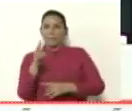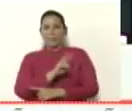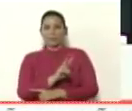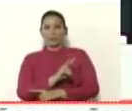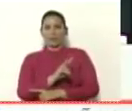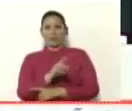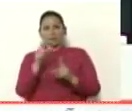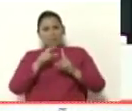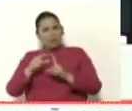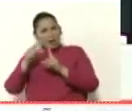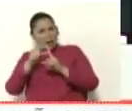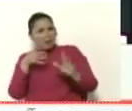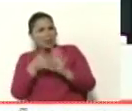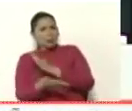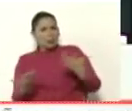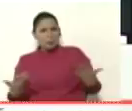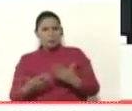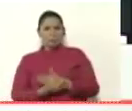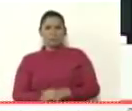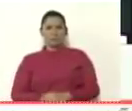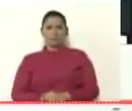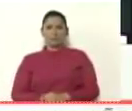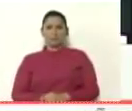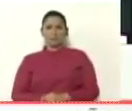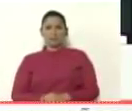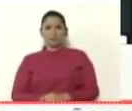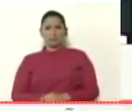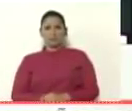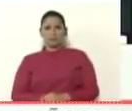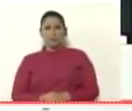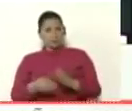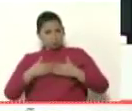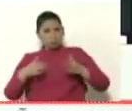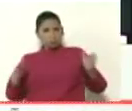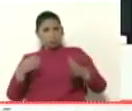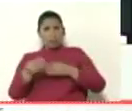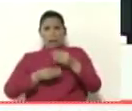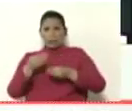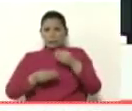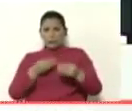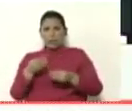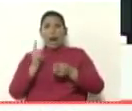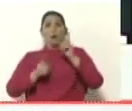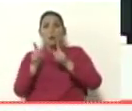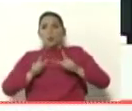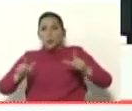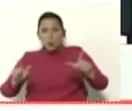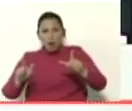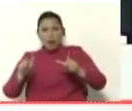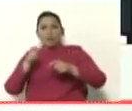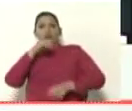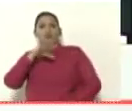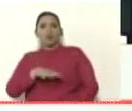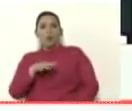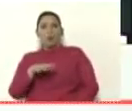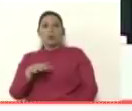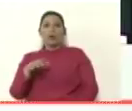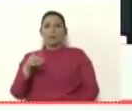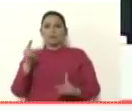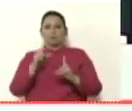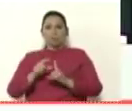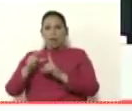frase que le permitirá acuñar algún lugar en la historia al señor Guaidó es la palabra